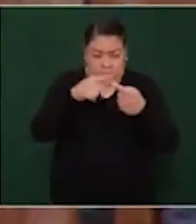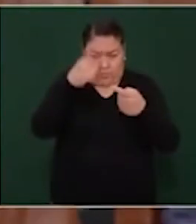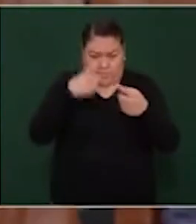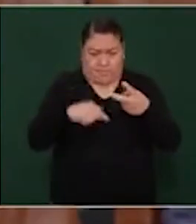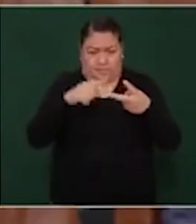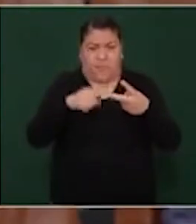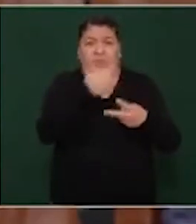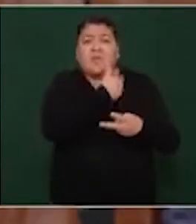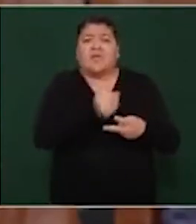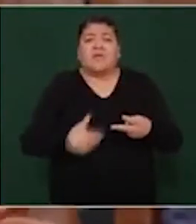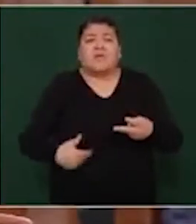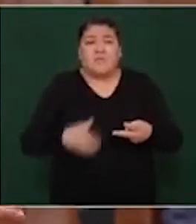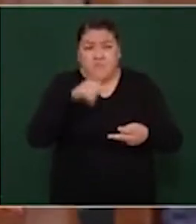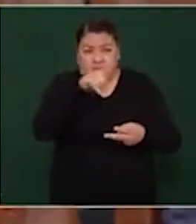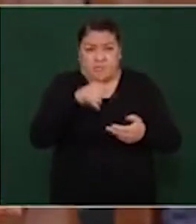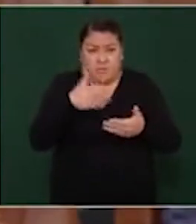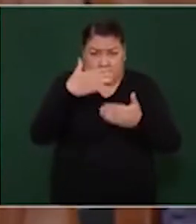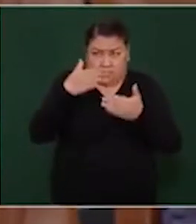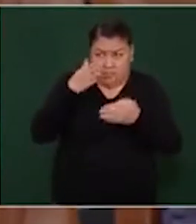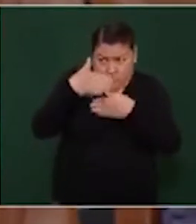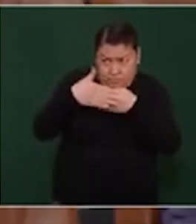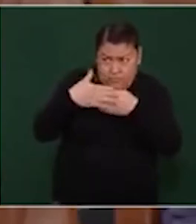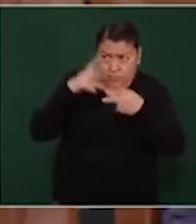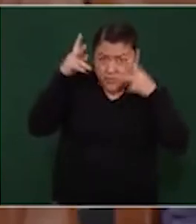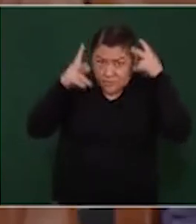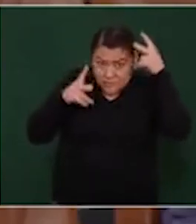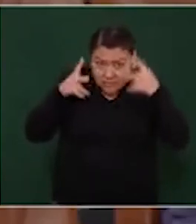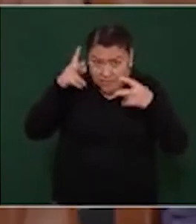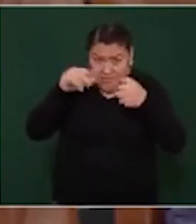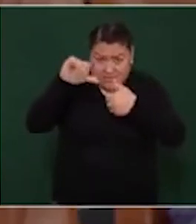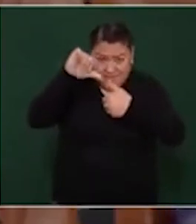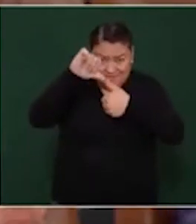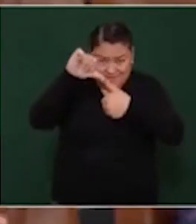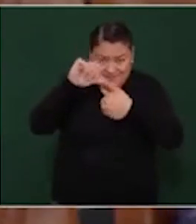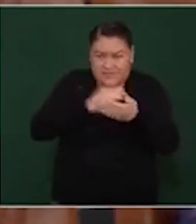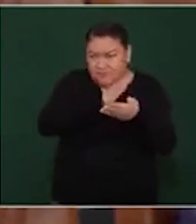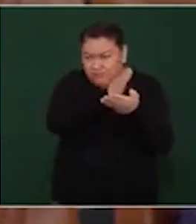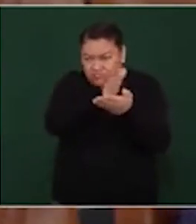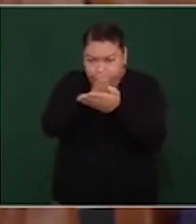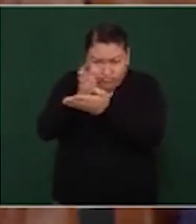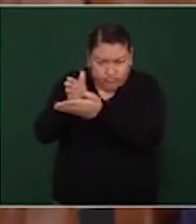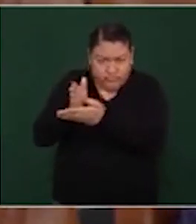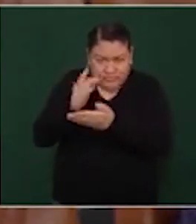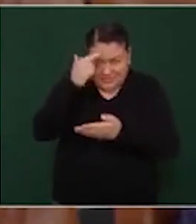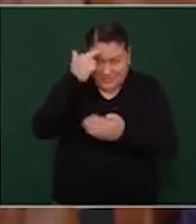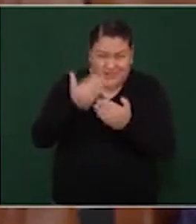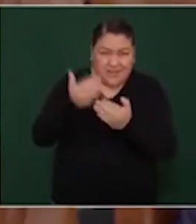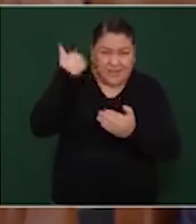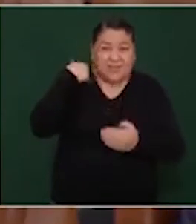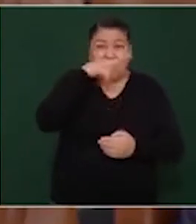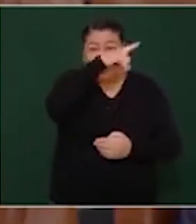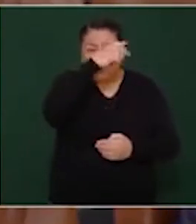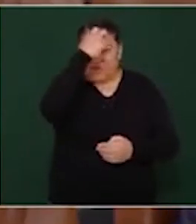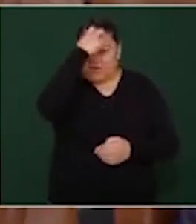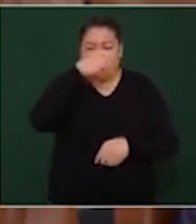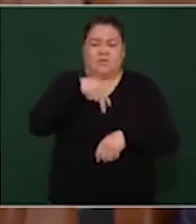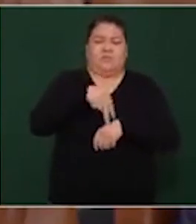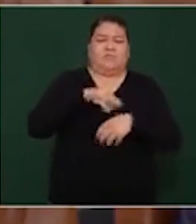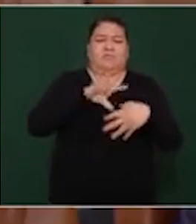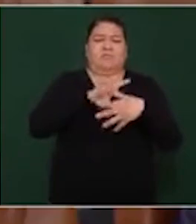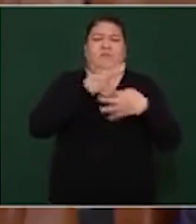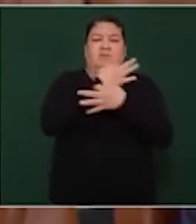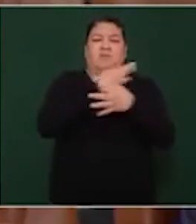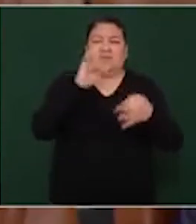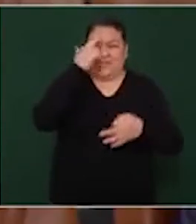si va a retomar en su gira por estos países el mensaje que ha hecho y que hizo en el Castillo de Chapultepec con motivo del